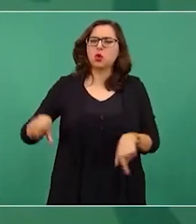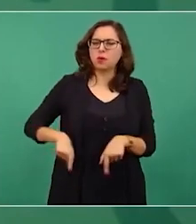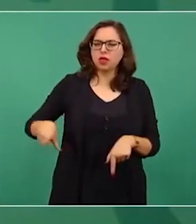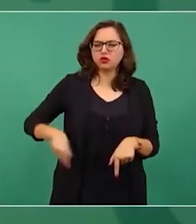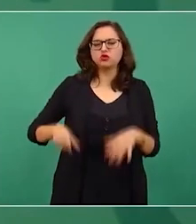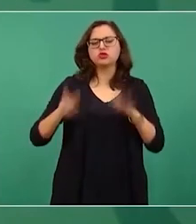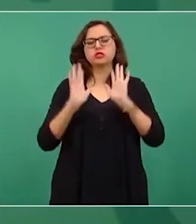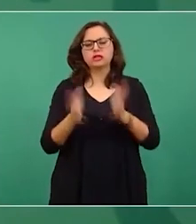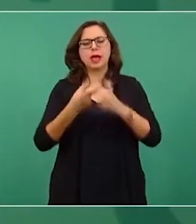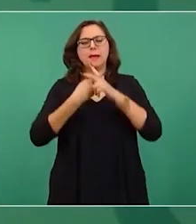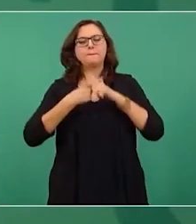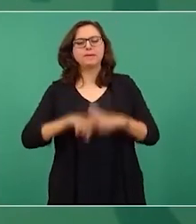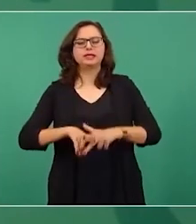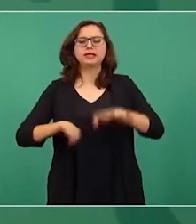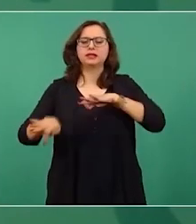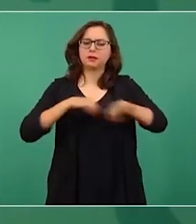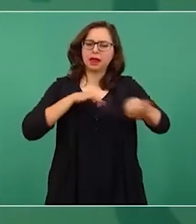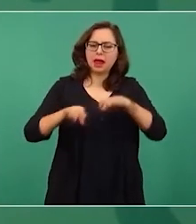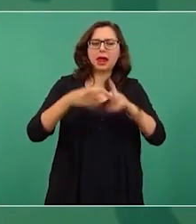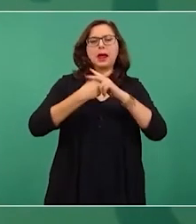había impunidad